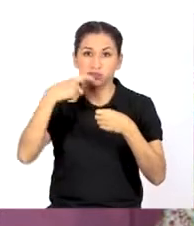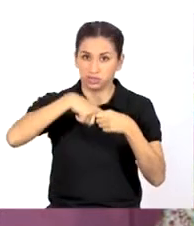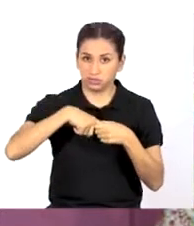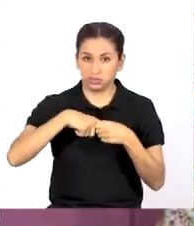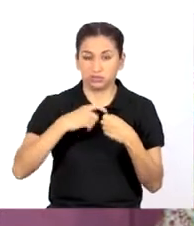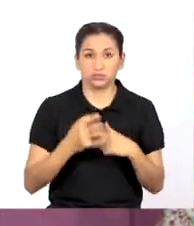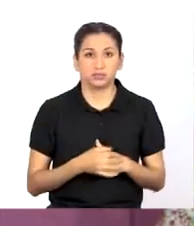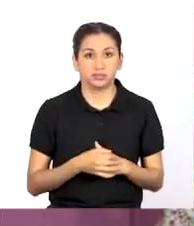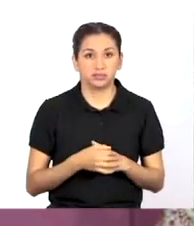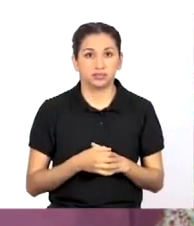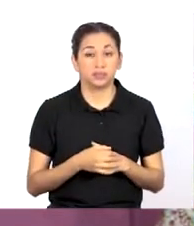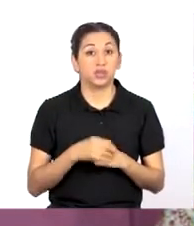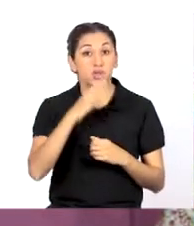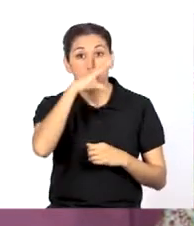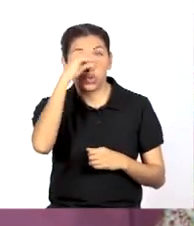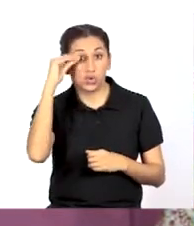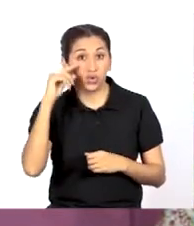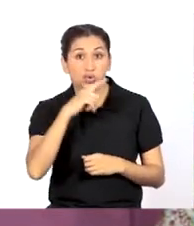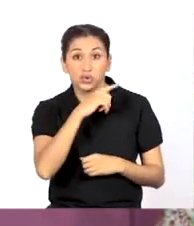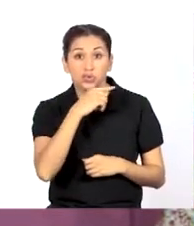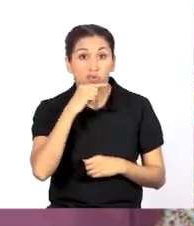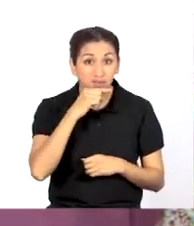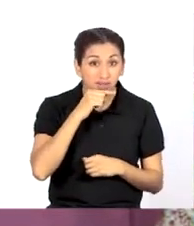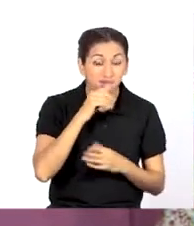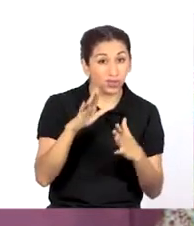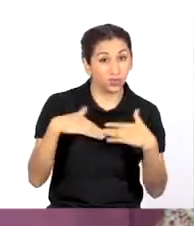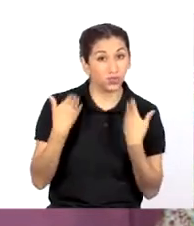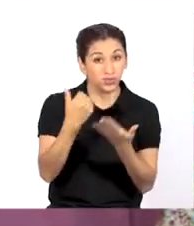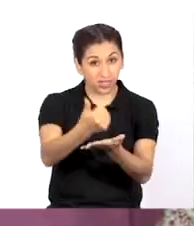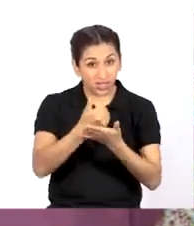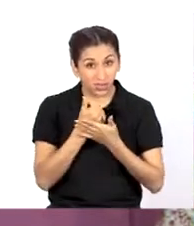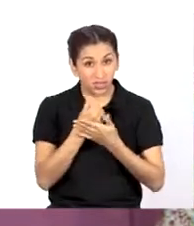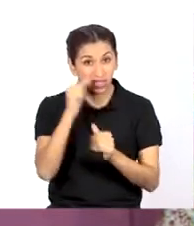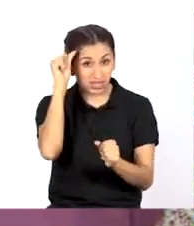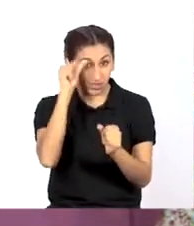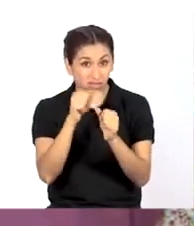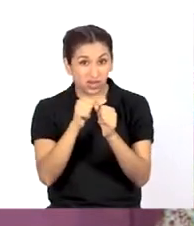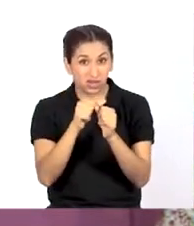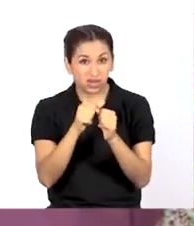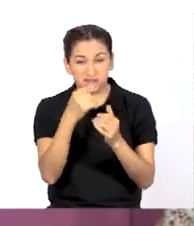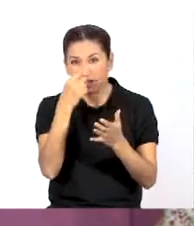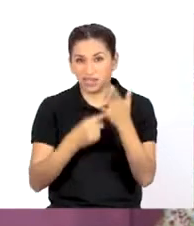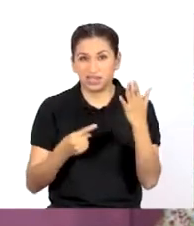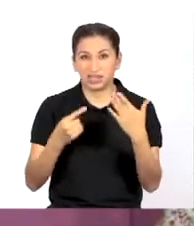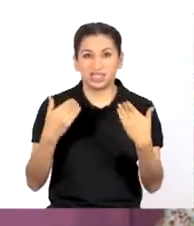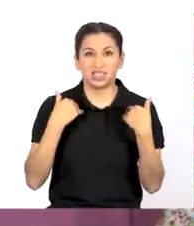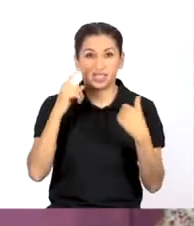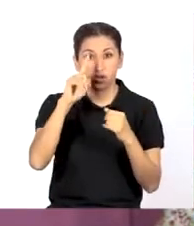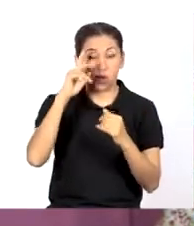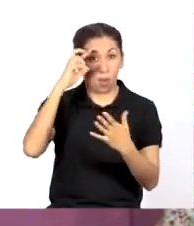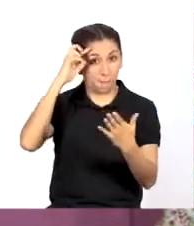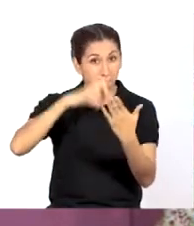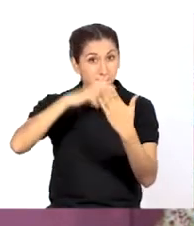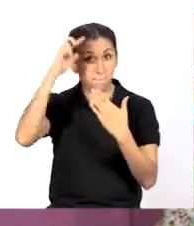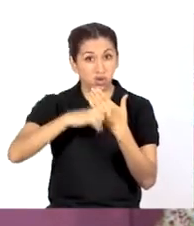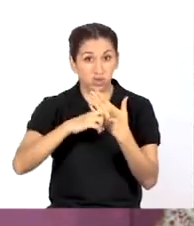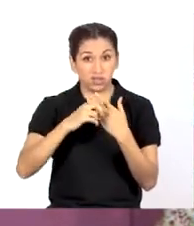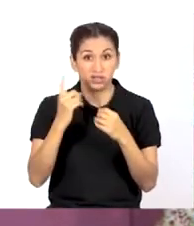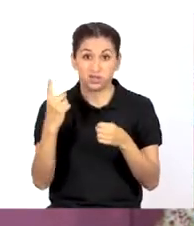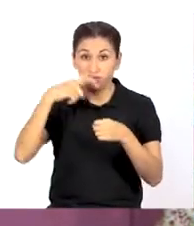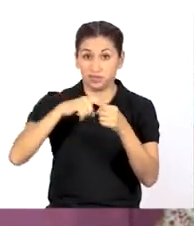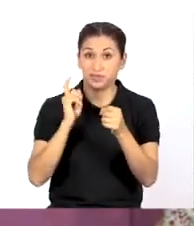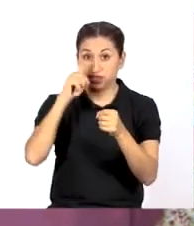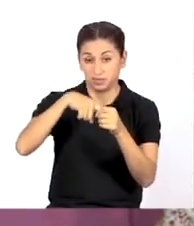participativo? ¡Gugliana! Quizá nos puedas ayudar recordándonos en qué consiste un proyecto participativo.